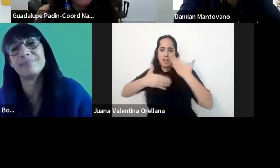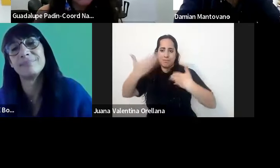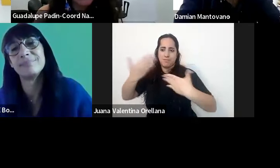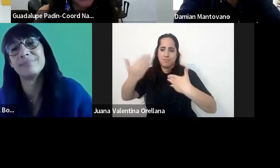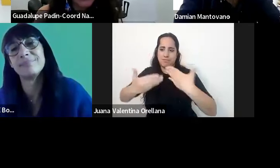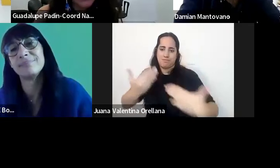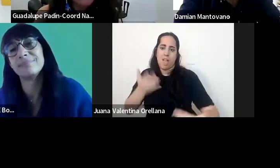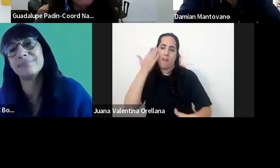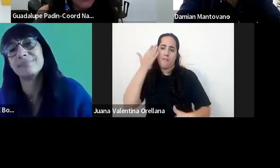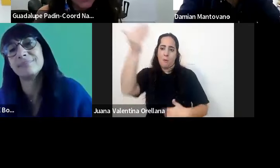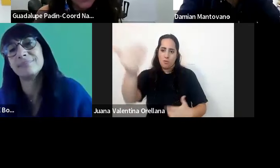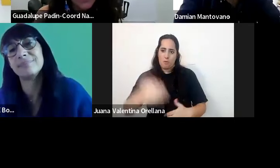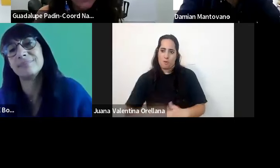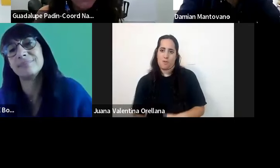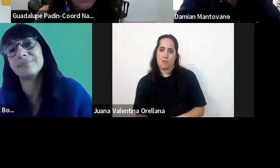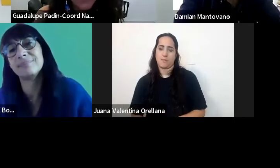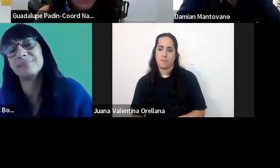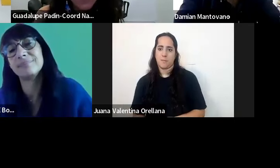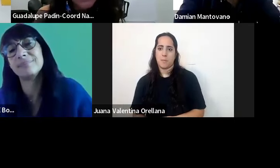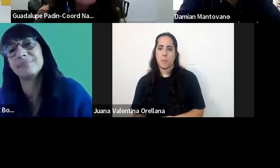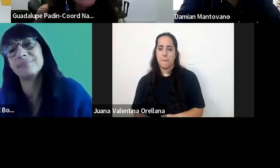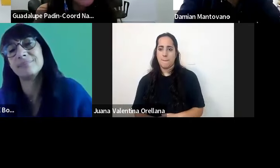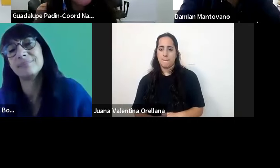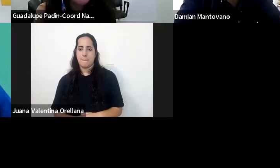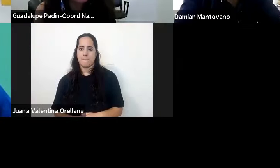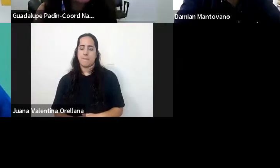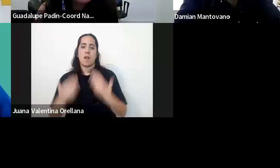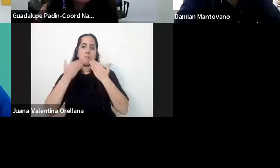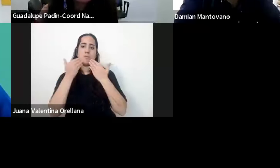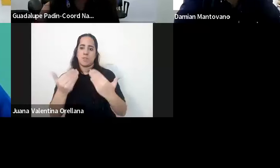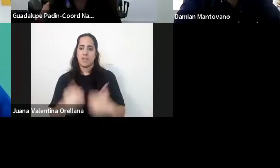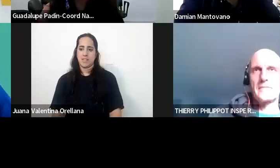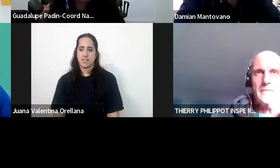que esto pueda ser una realidad cada vez más efectiva muchas gracias